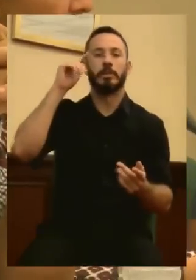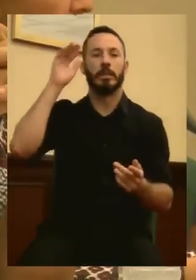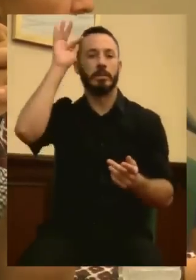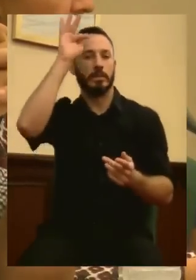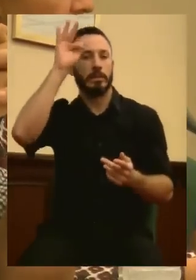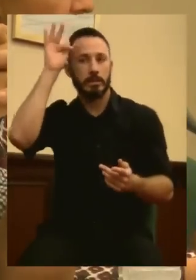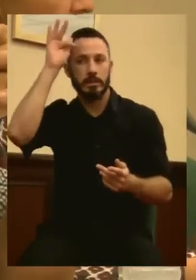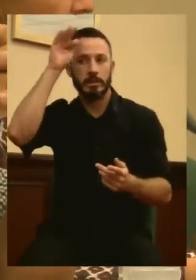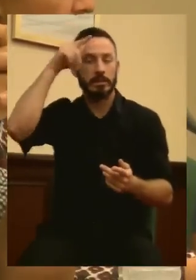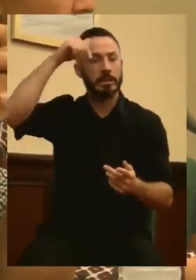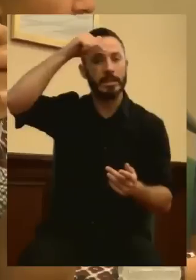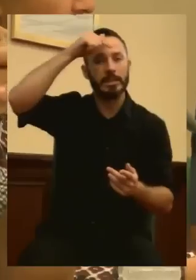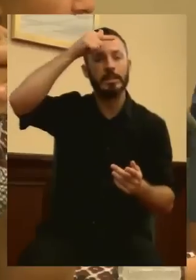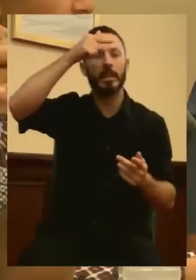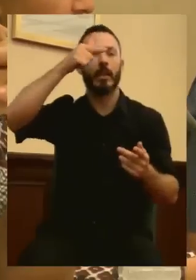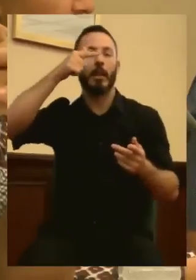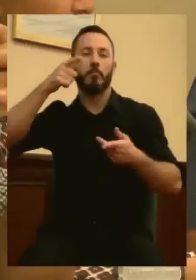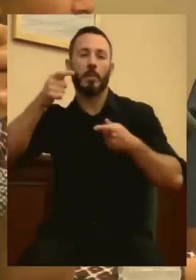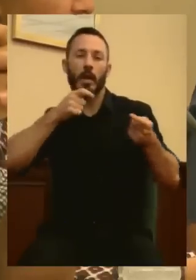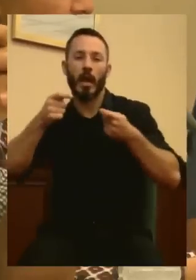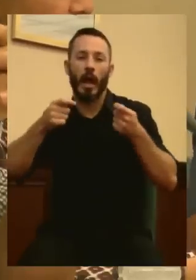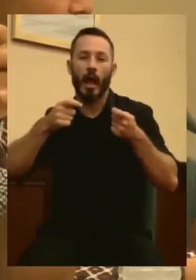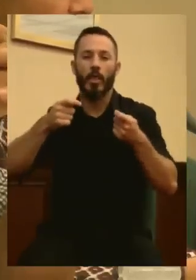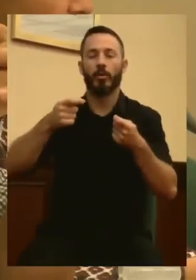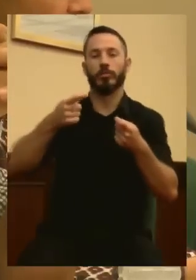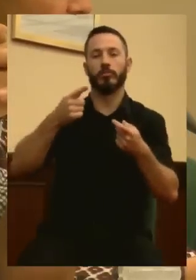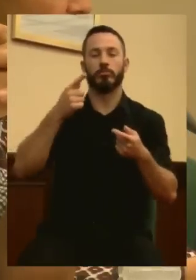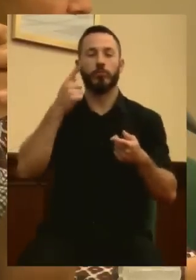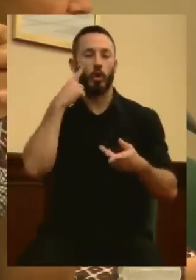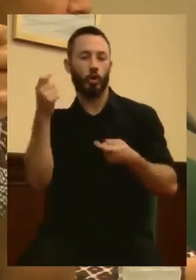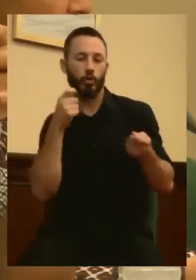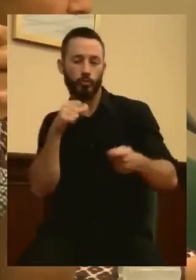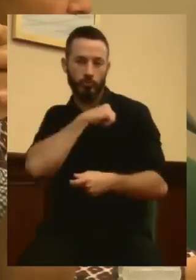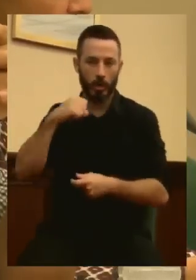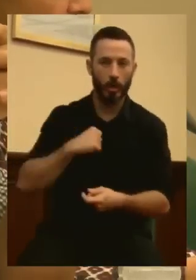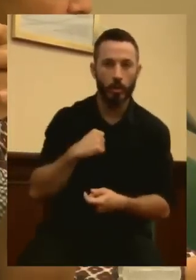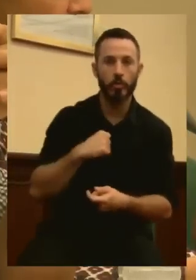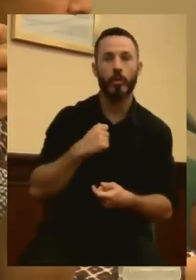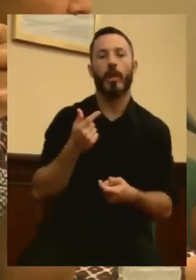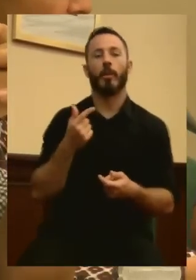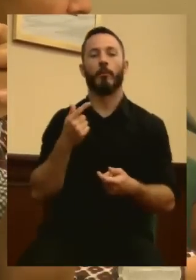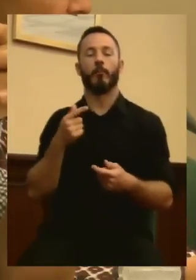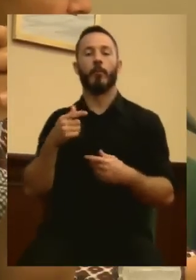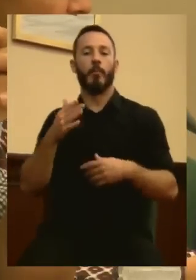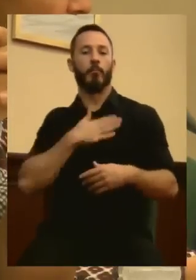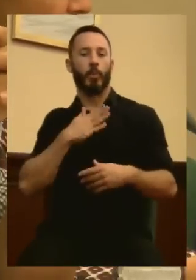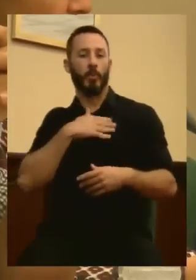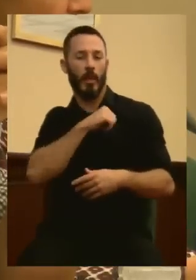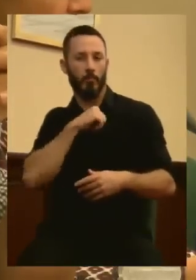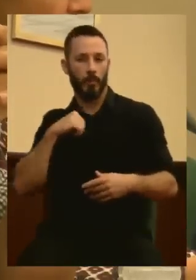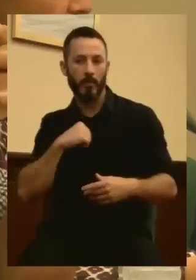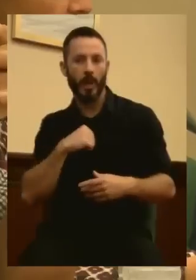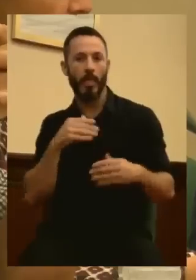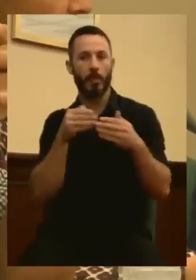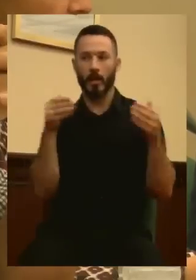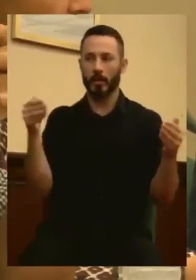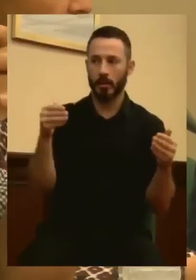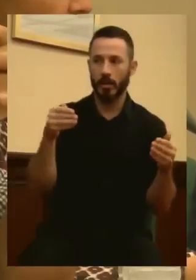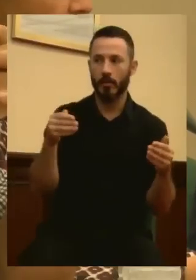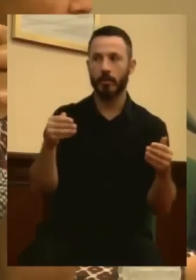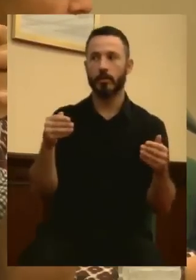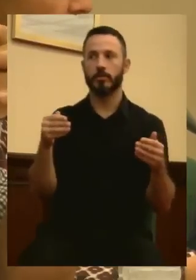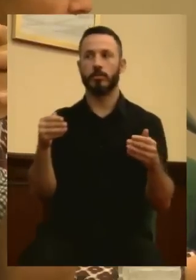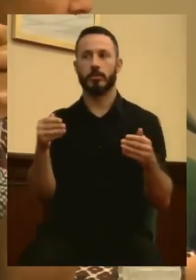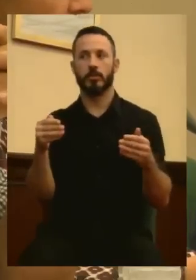autorregulación de los mercados, de la iniciativa de la propiedad privada, del Estado y la Administración,